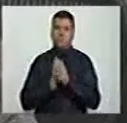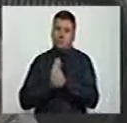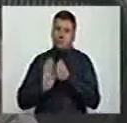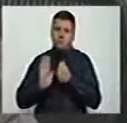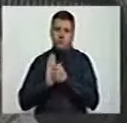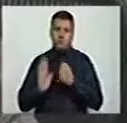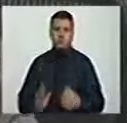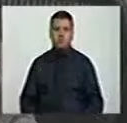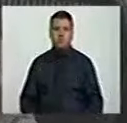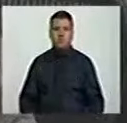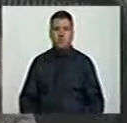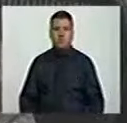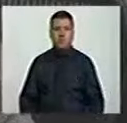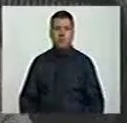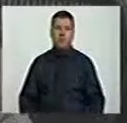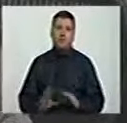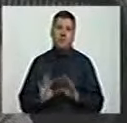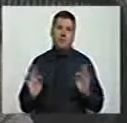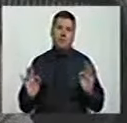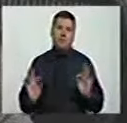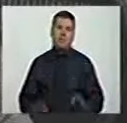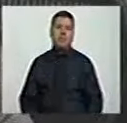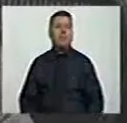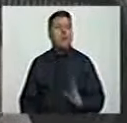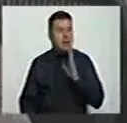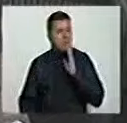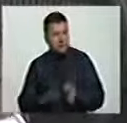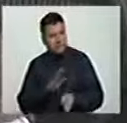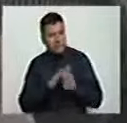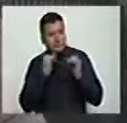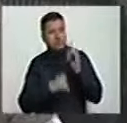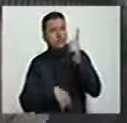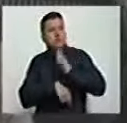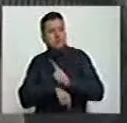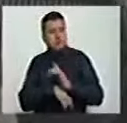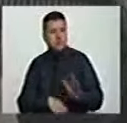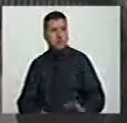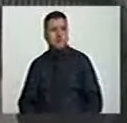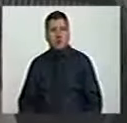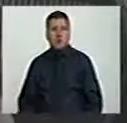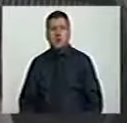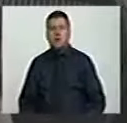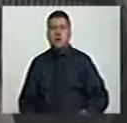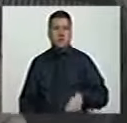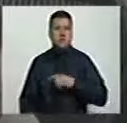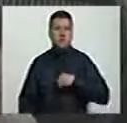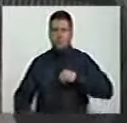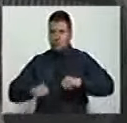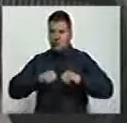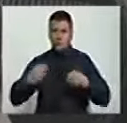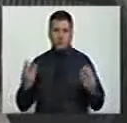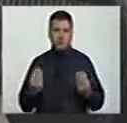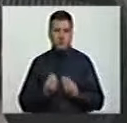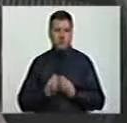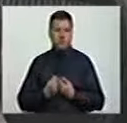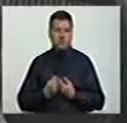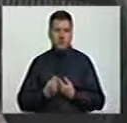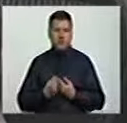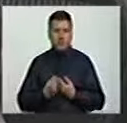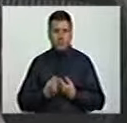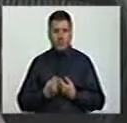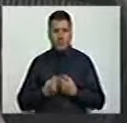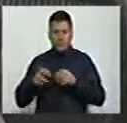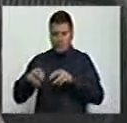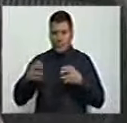mecanismo eficiente en materia de erradicación de